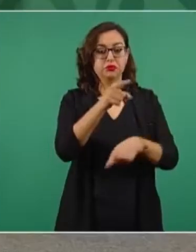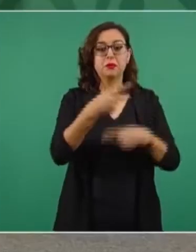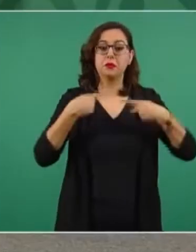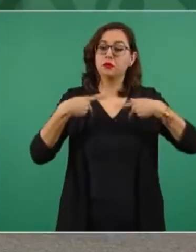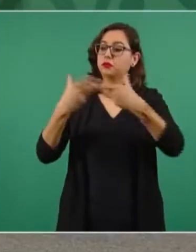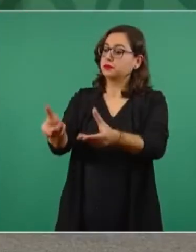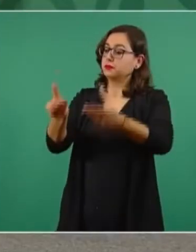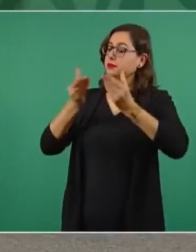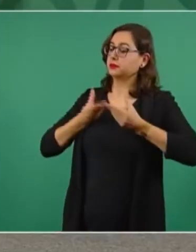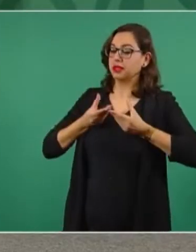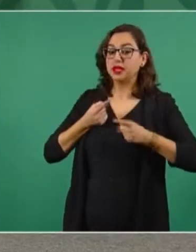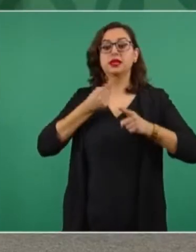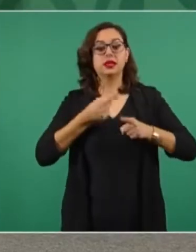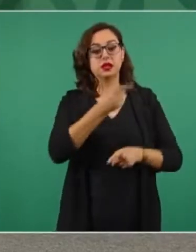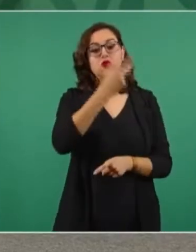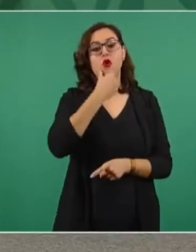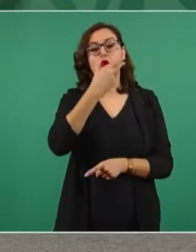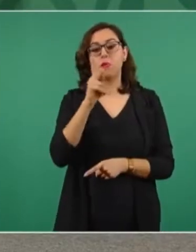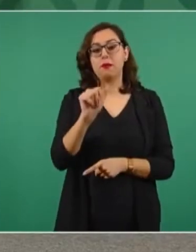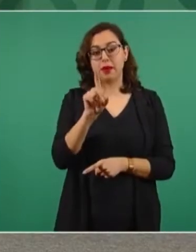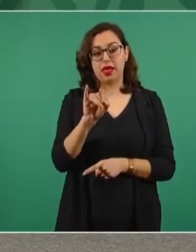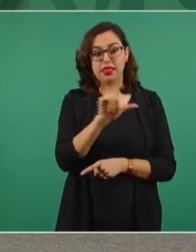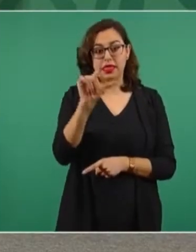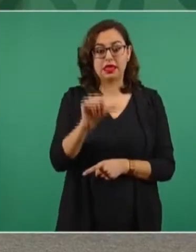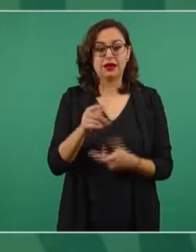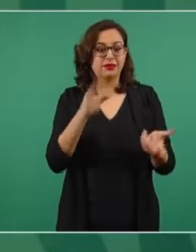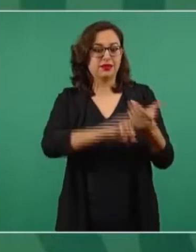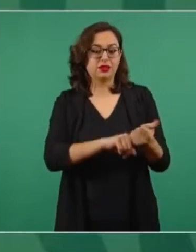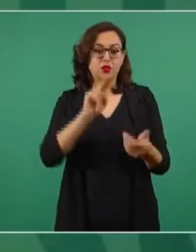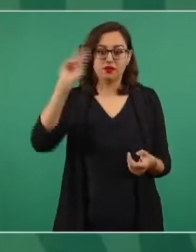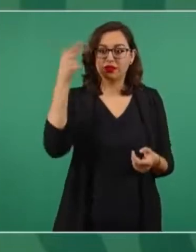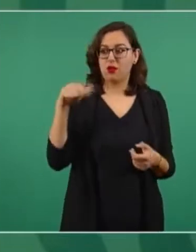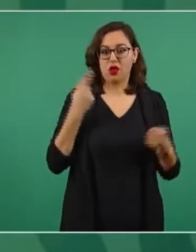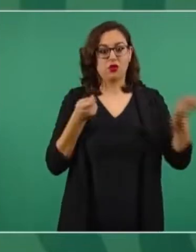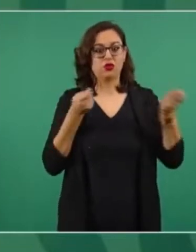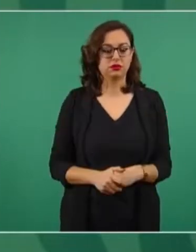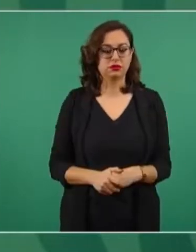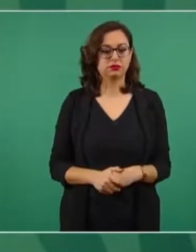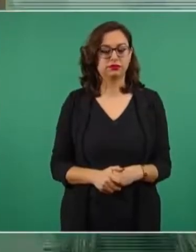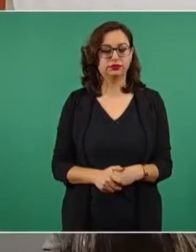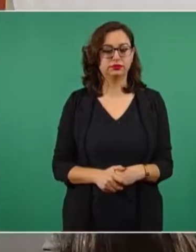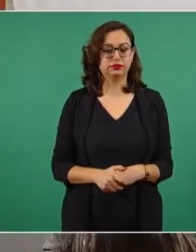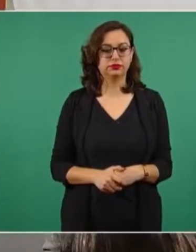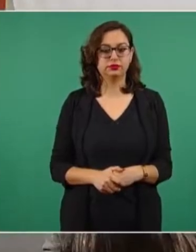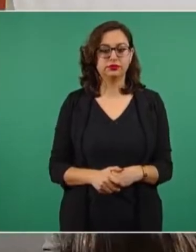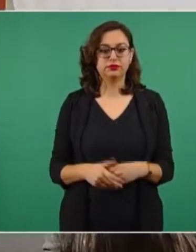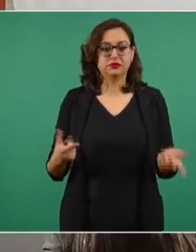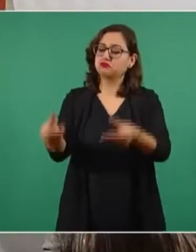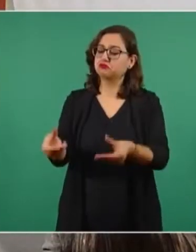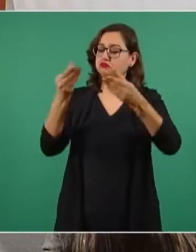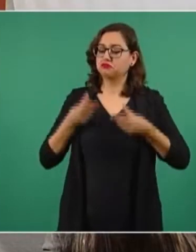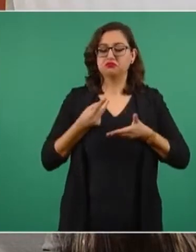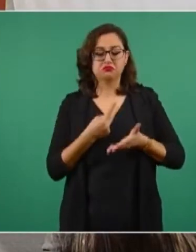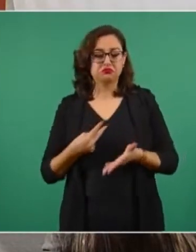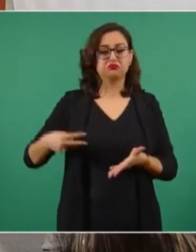es el señor Padilla, que domina la universidad desde hace más de 30 años. Y en su discurso